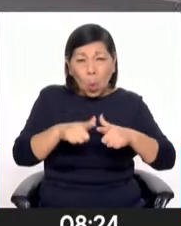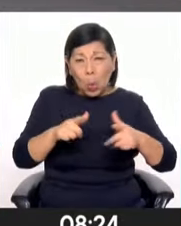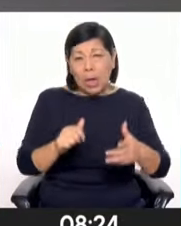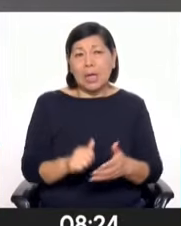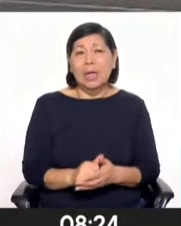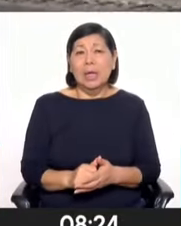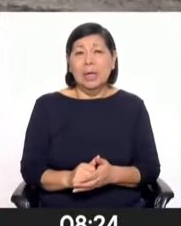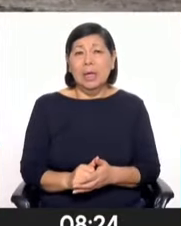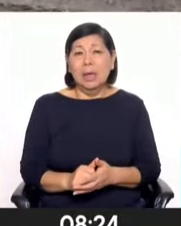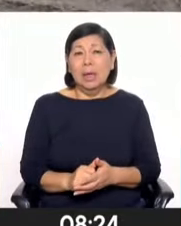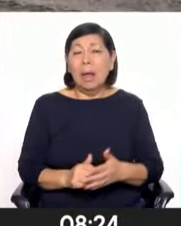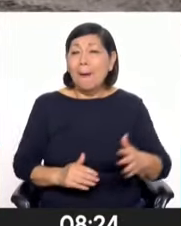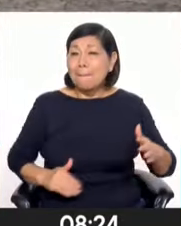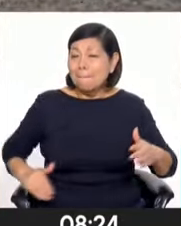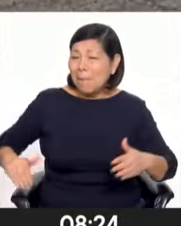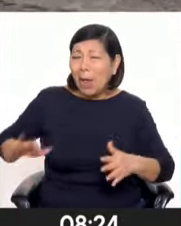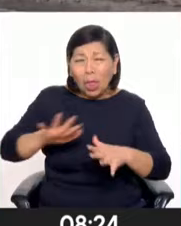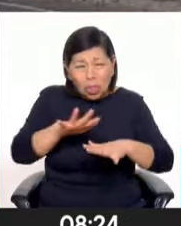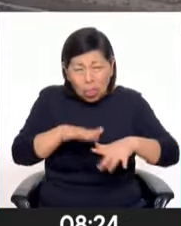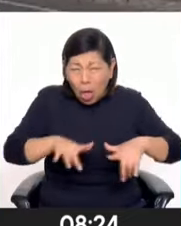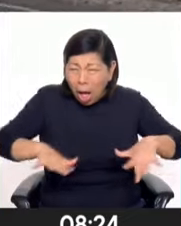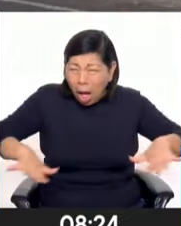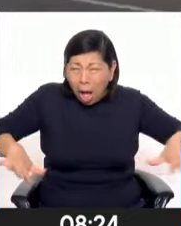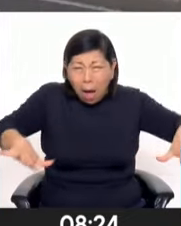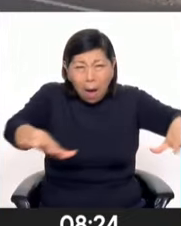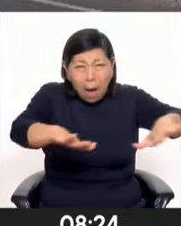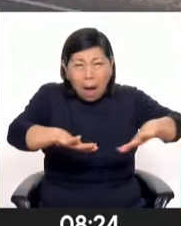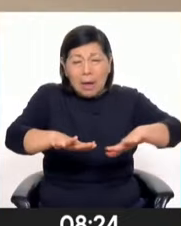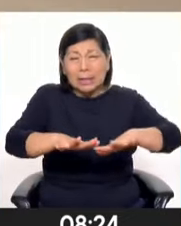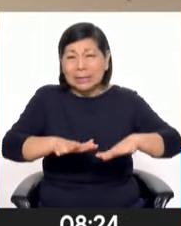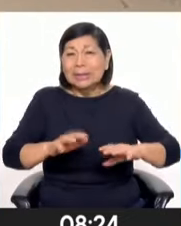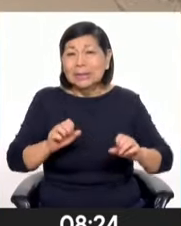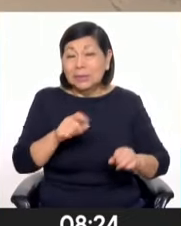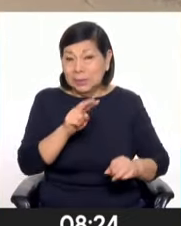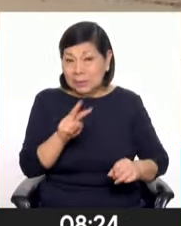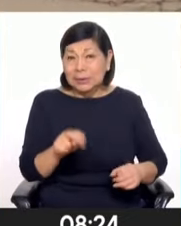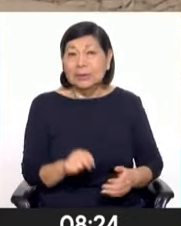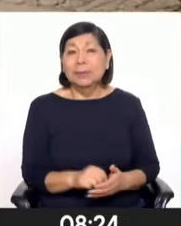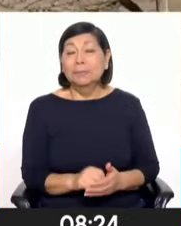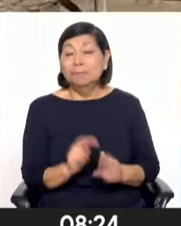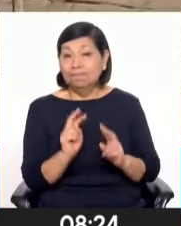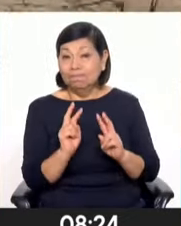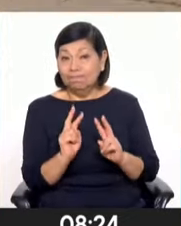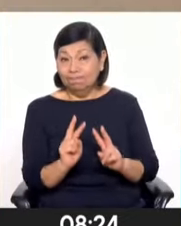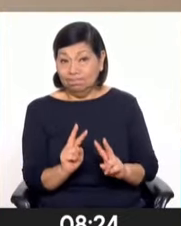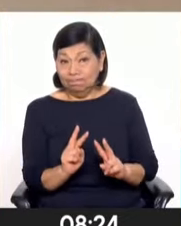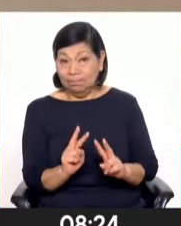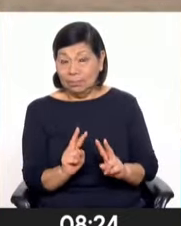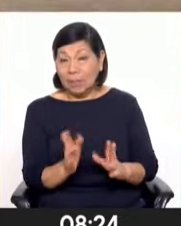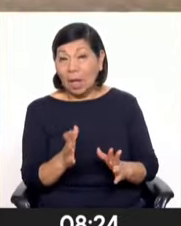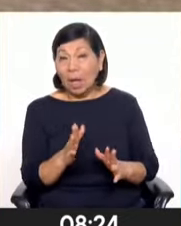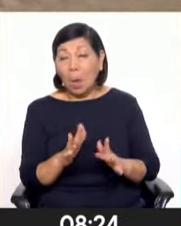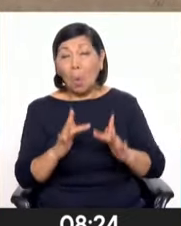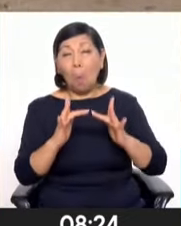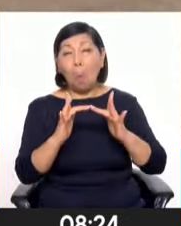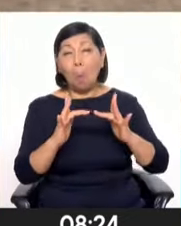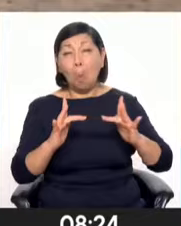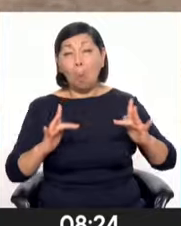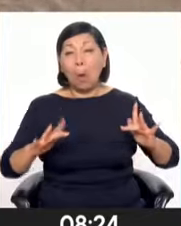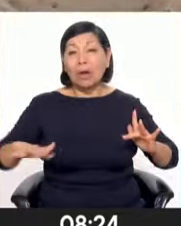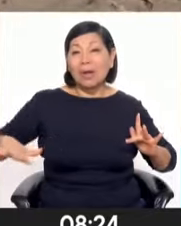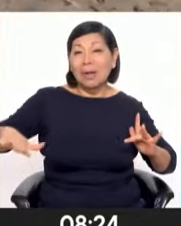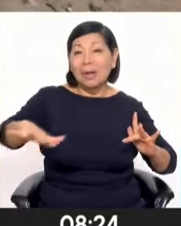zona hacia las playas, toda esa zona que usted ve, cierto, y hay dunas, son huacas,